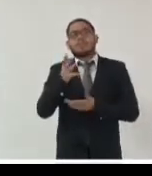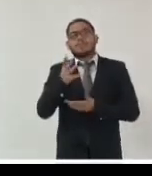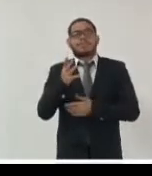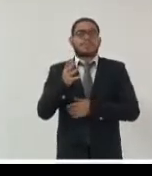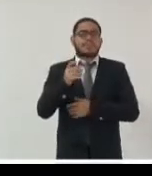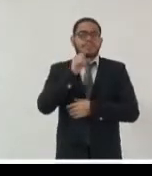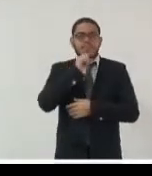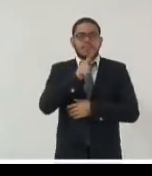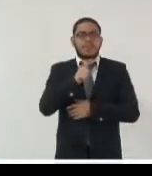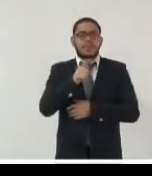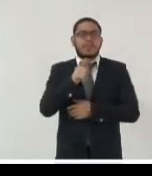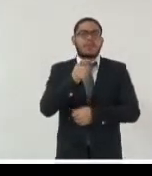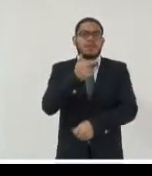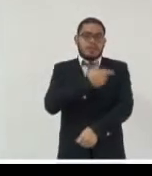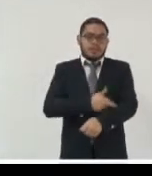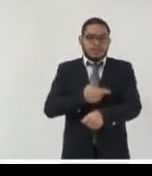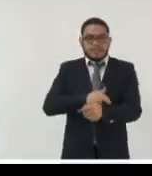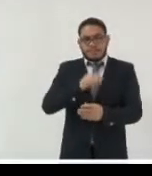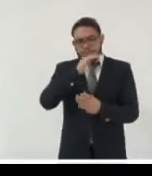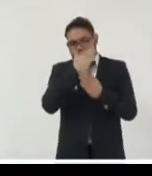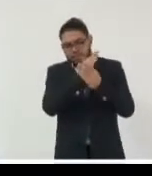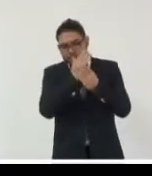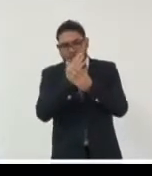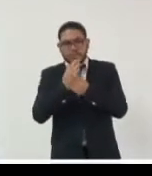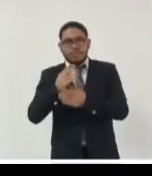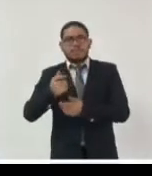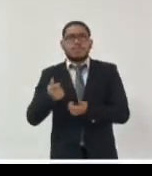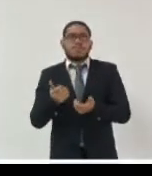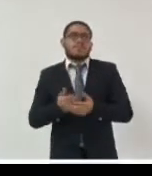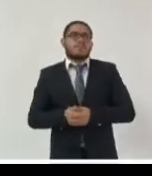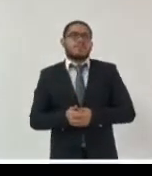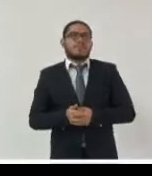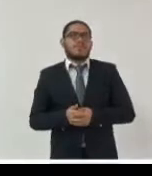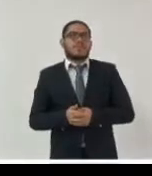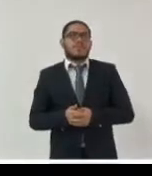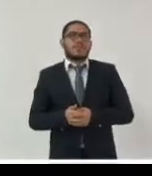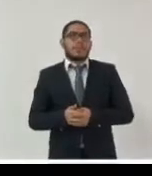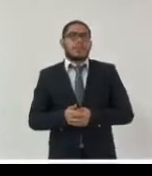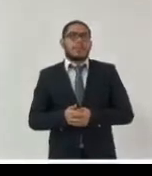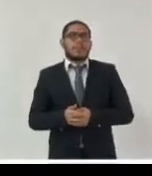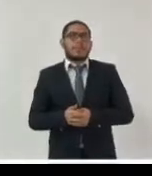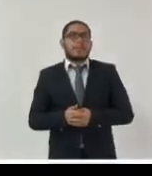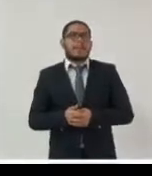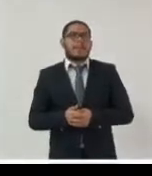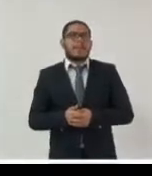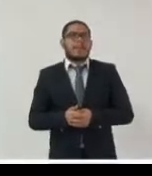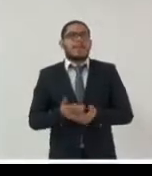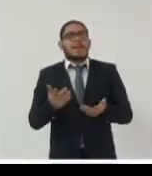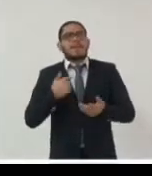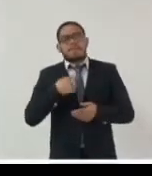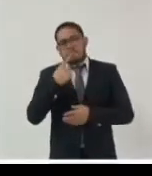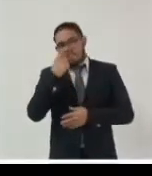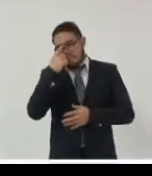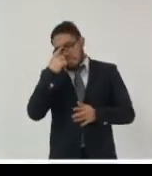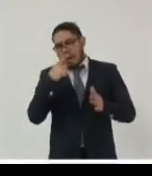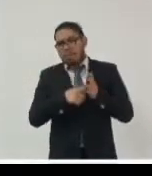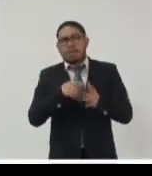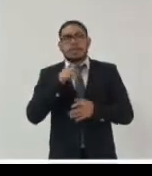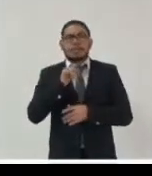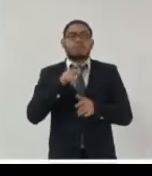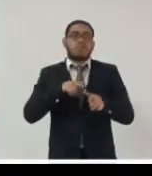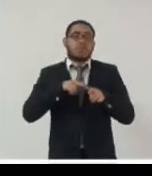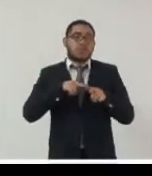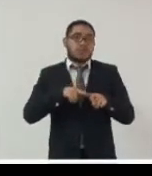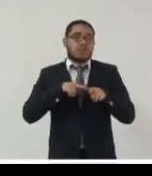y la gestión de archivos? pues como una reflexión pues creo que seguimos